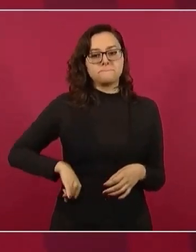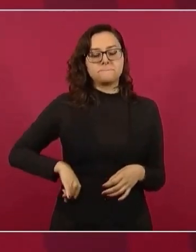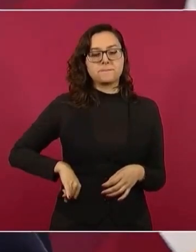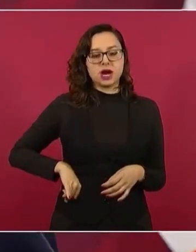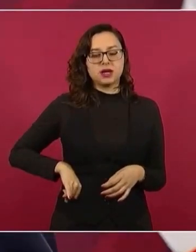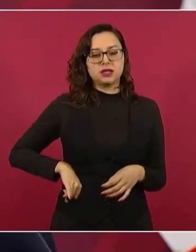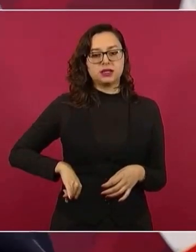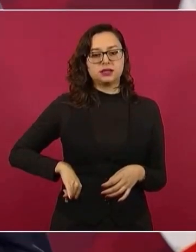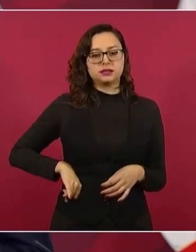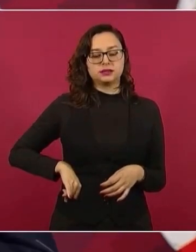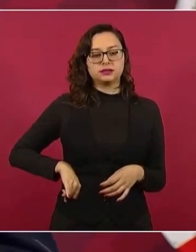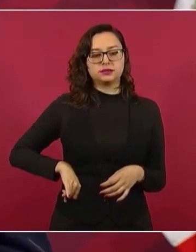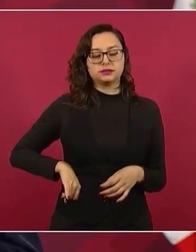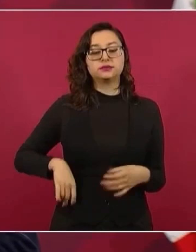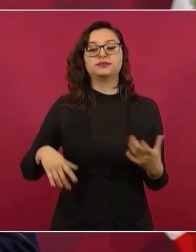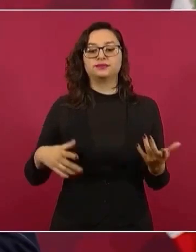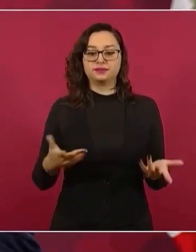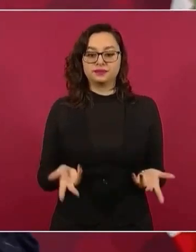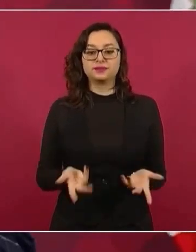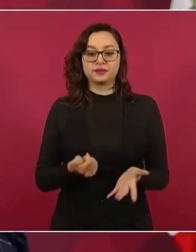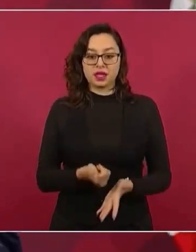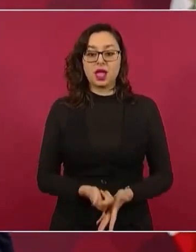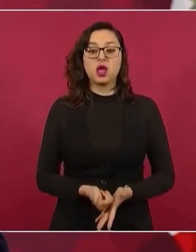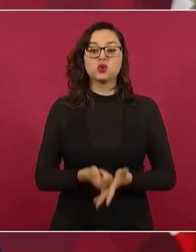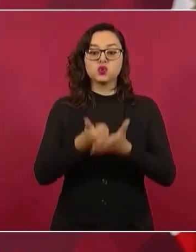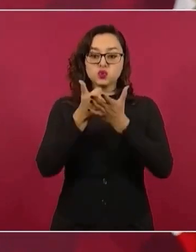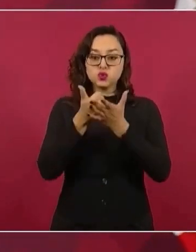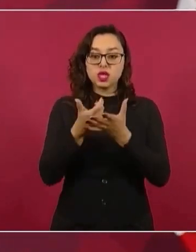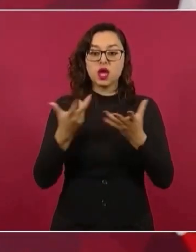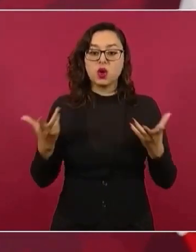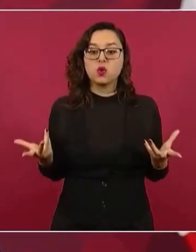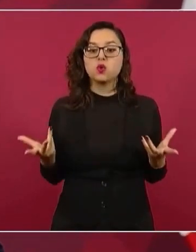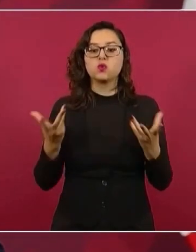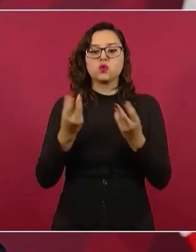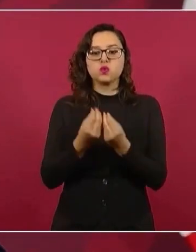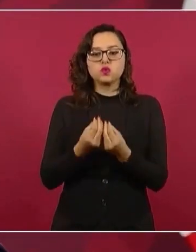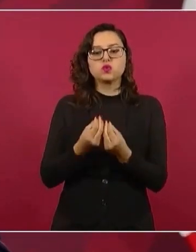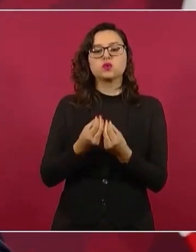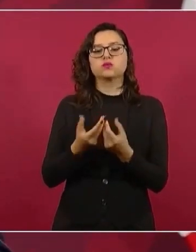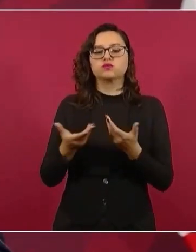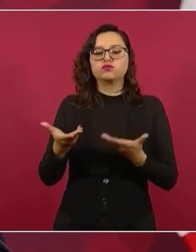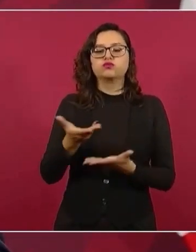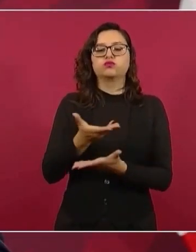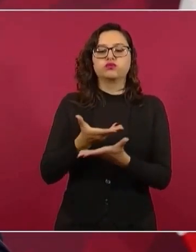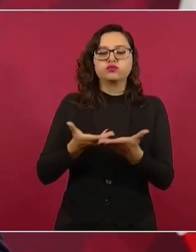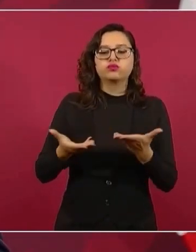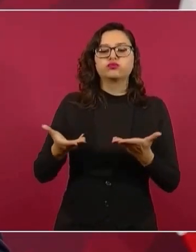Todo esto va a ayudar mucho a recoger las experiencias